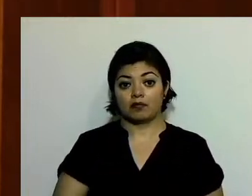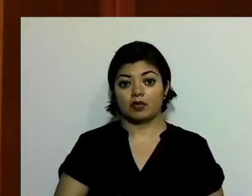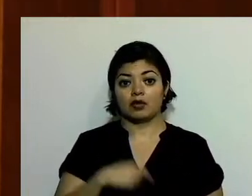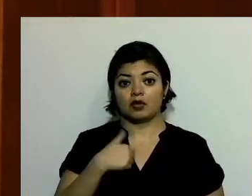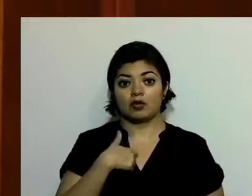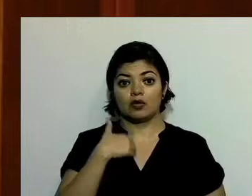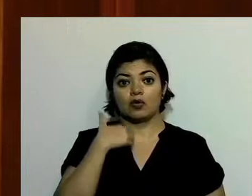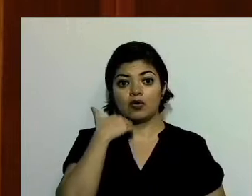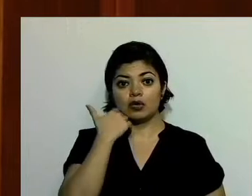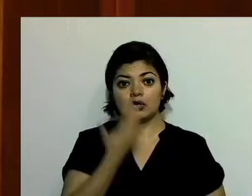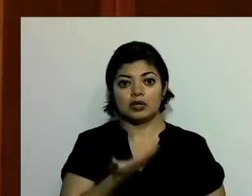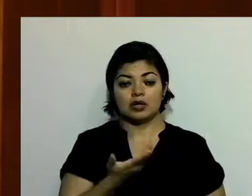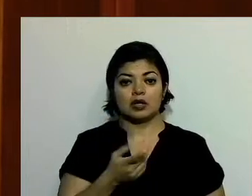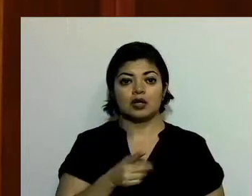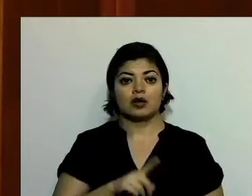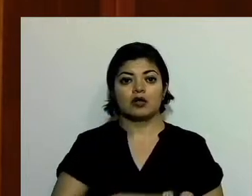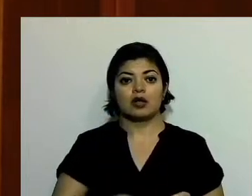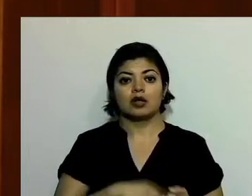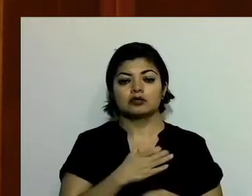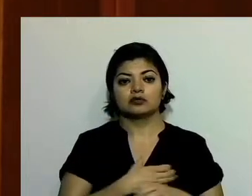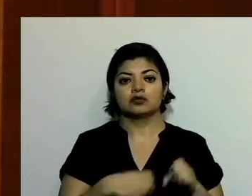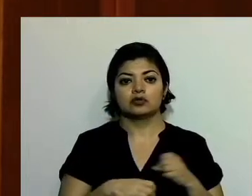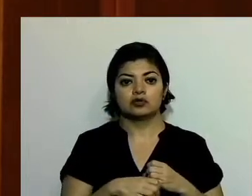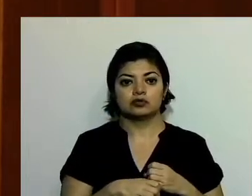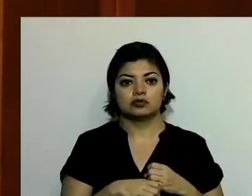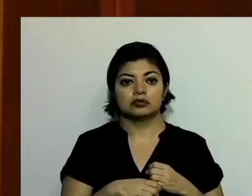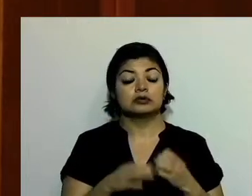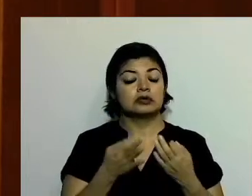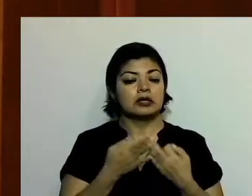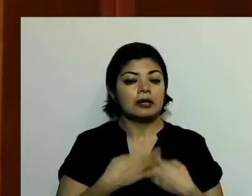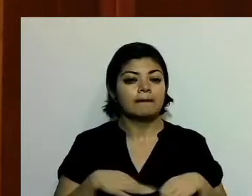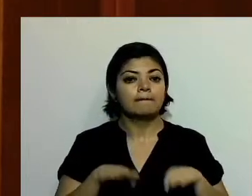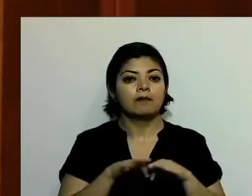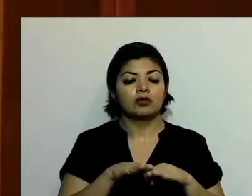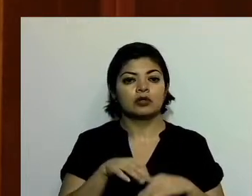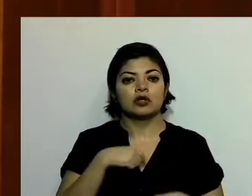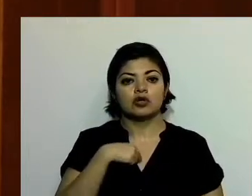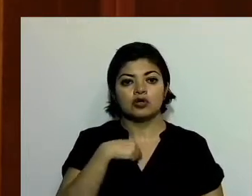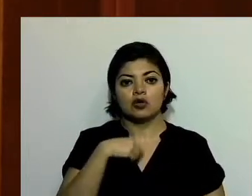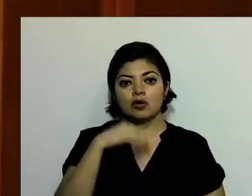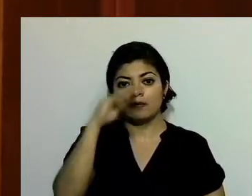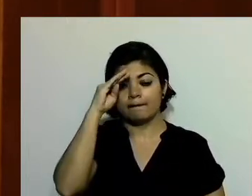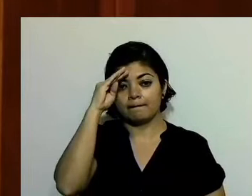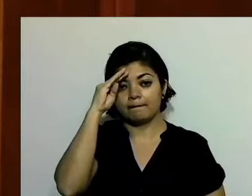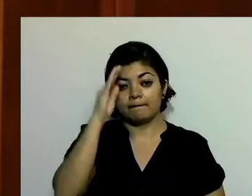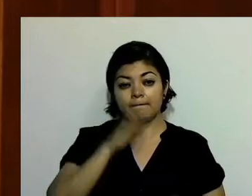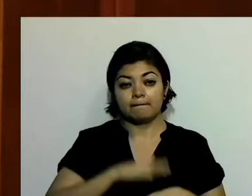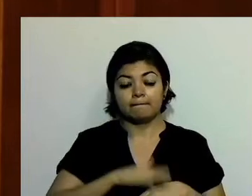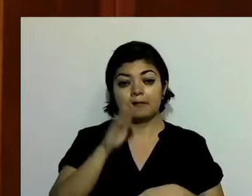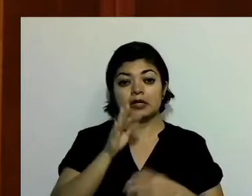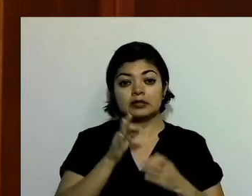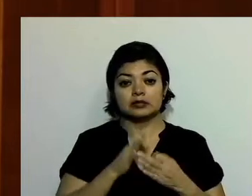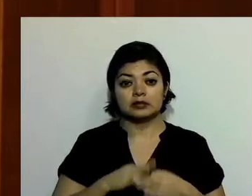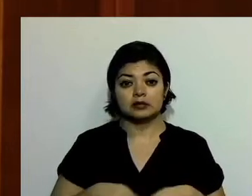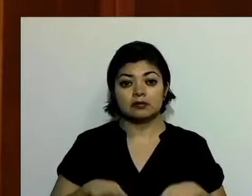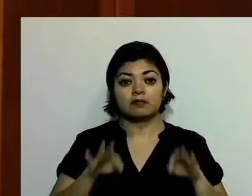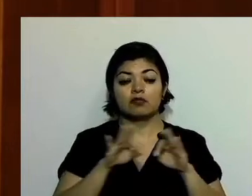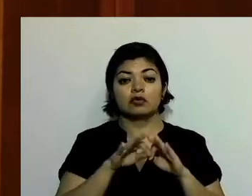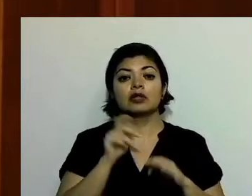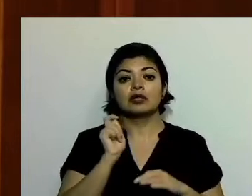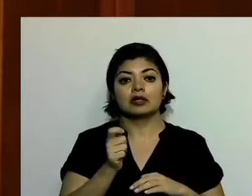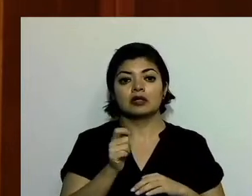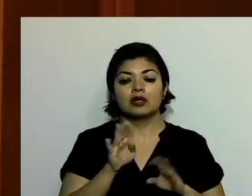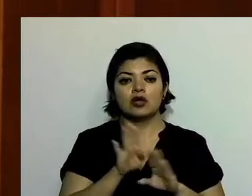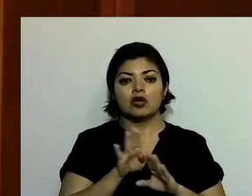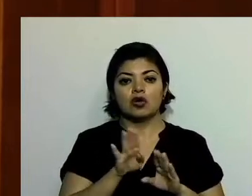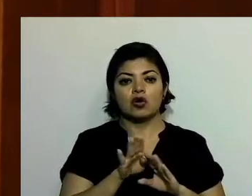Dentro de tantas cosas importantes que hicimos, creo que la más importante es haber tenido la visión de